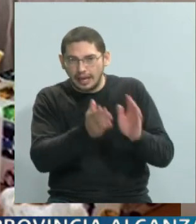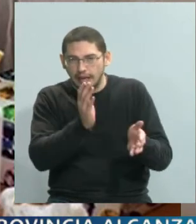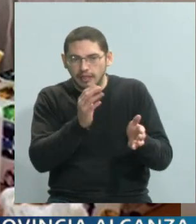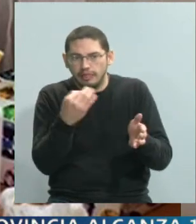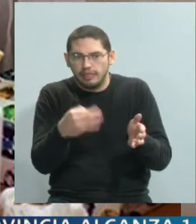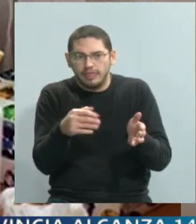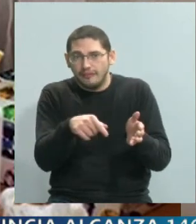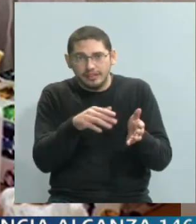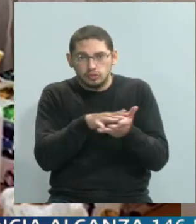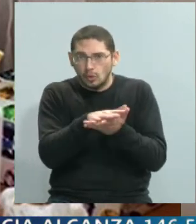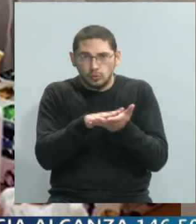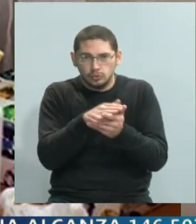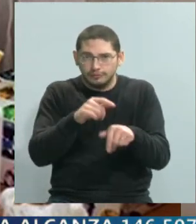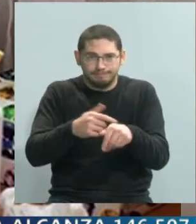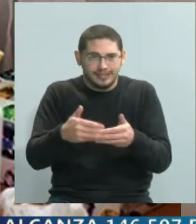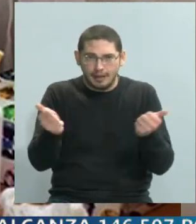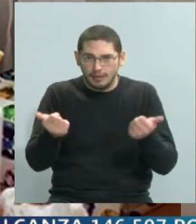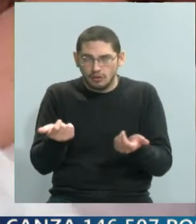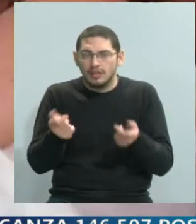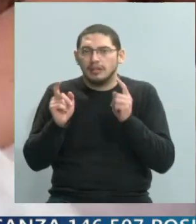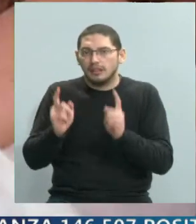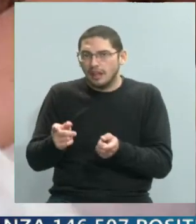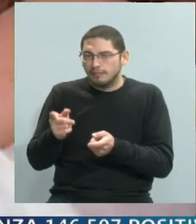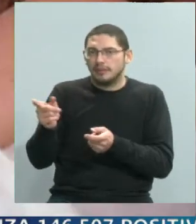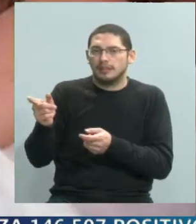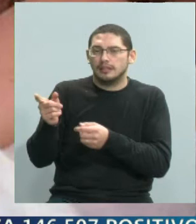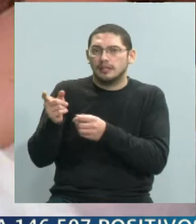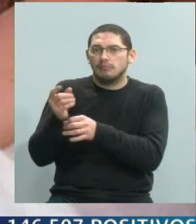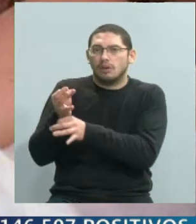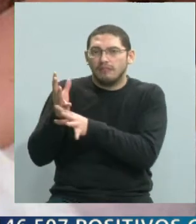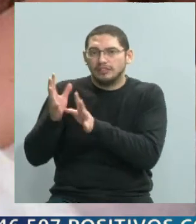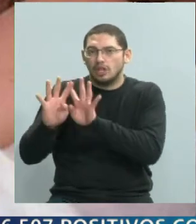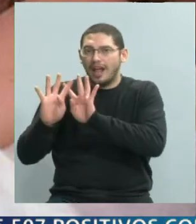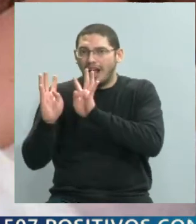también requiere de una mirada interdisciplinaria en el sentido real.